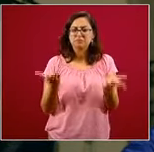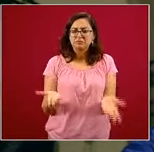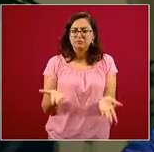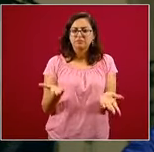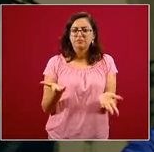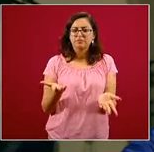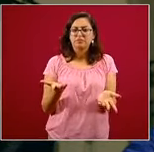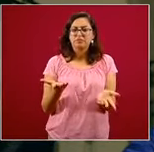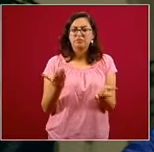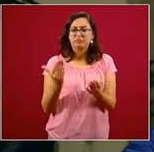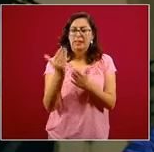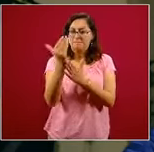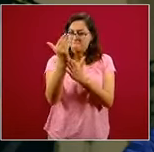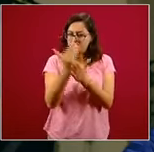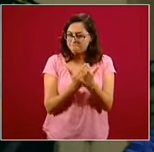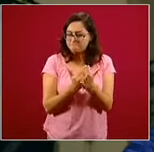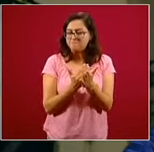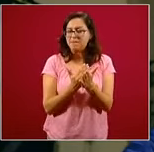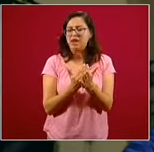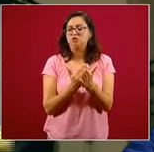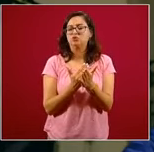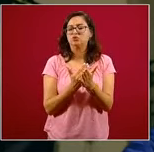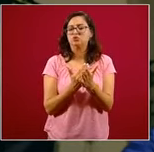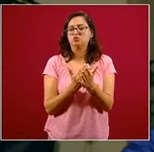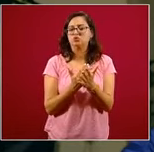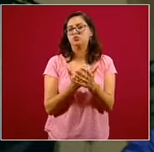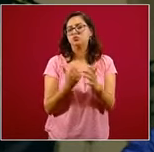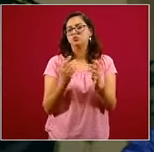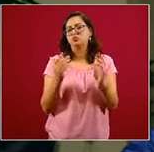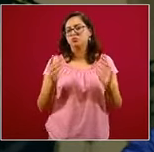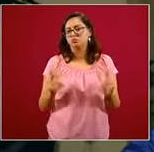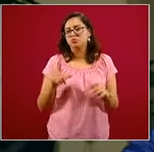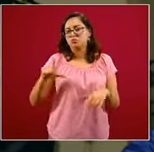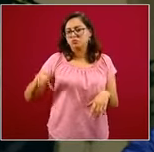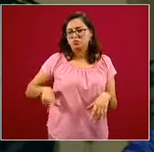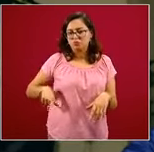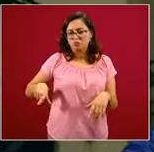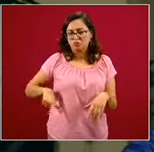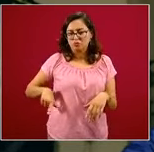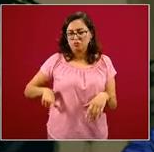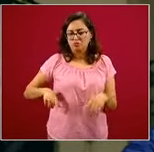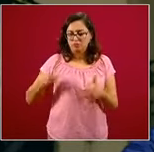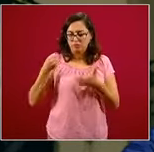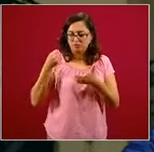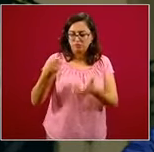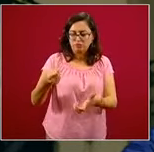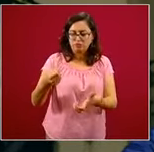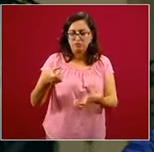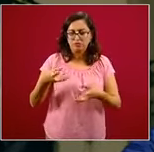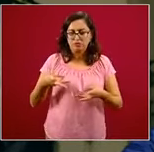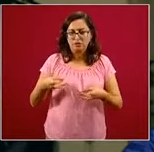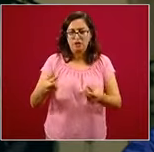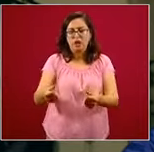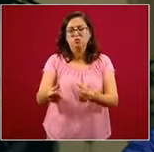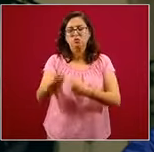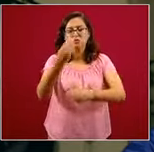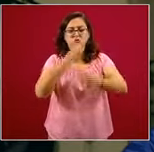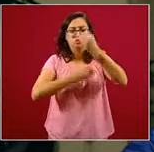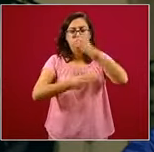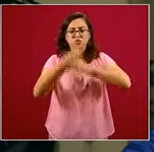el costo o la partida que usa el gobierno para comprar alimentos